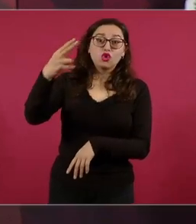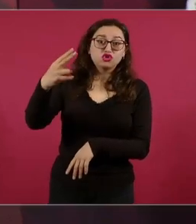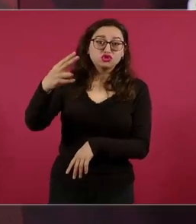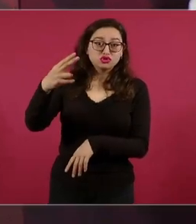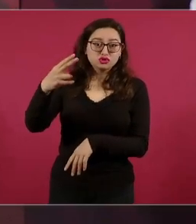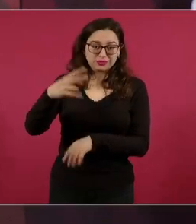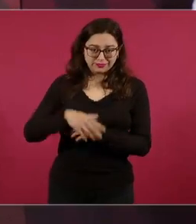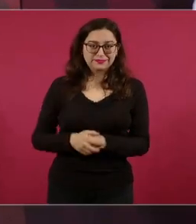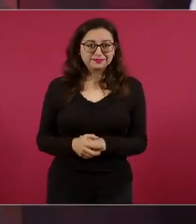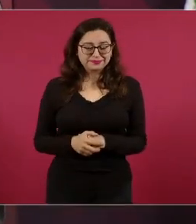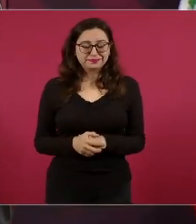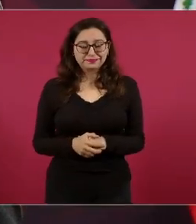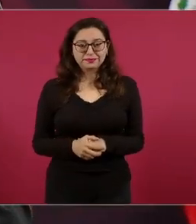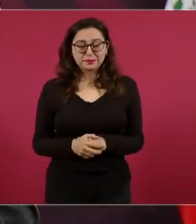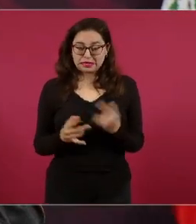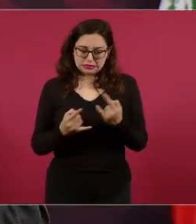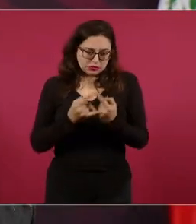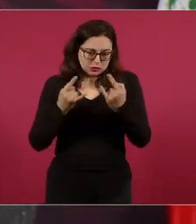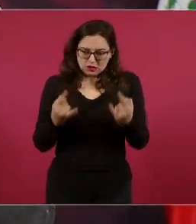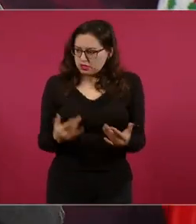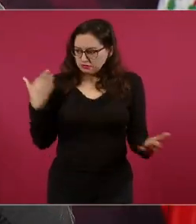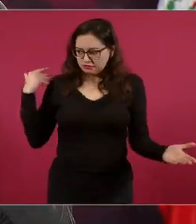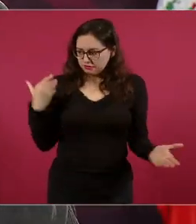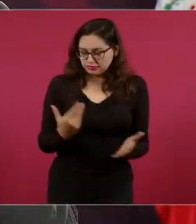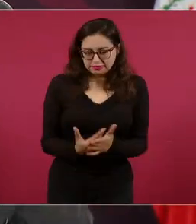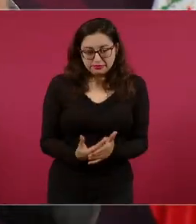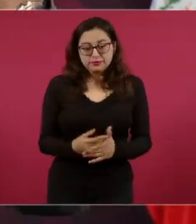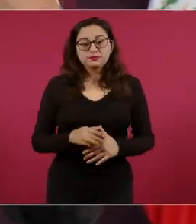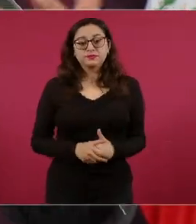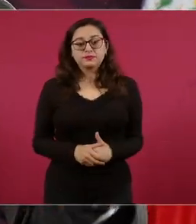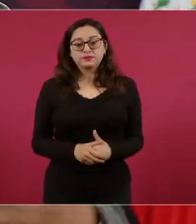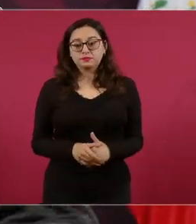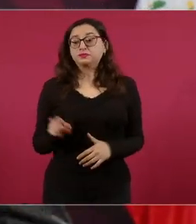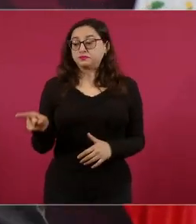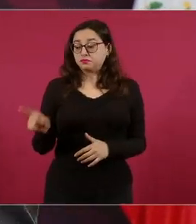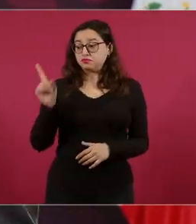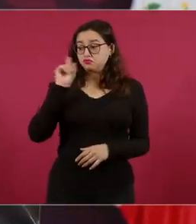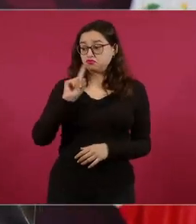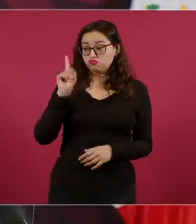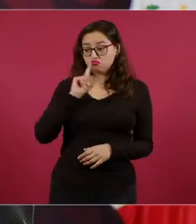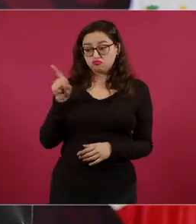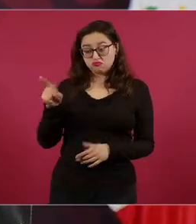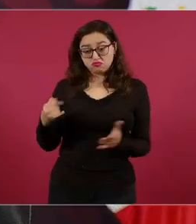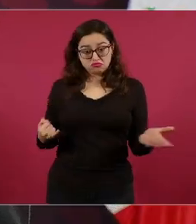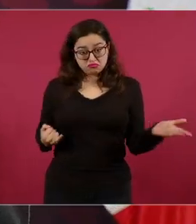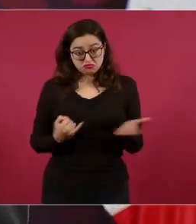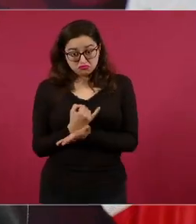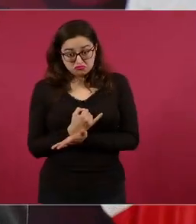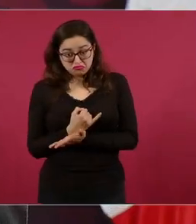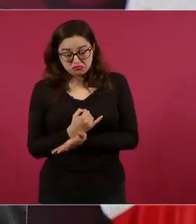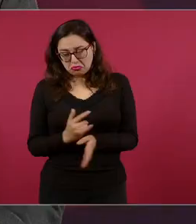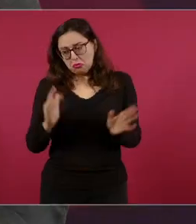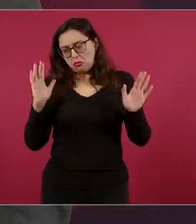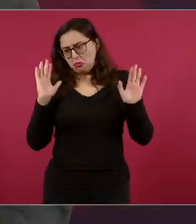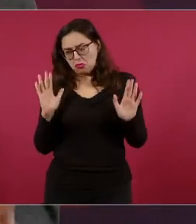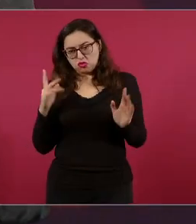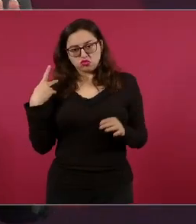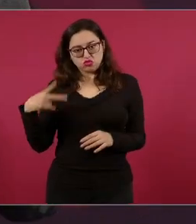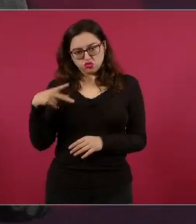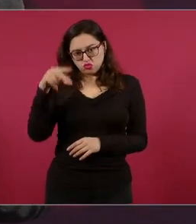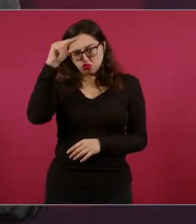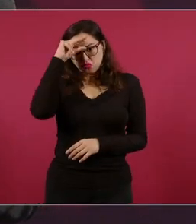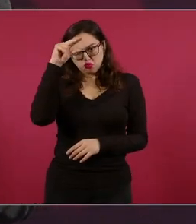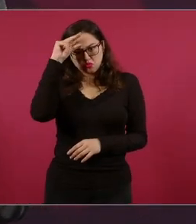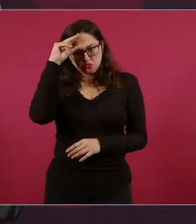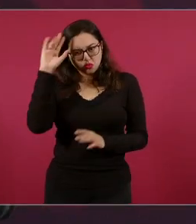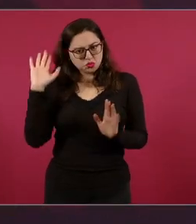Entonces, ella tiene capacidad para esto. Pero dos datos,